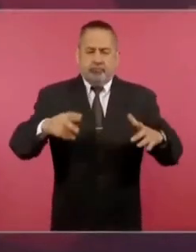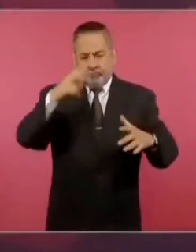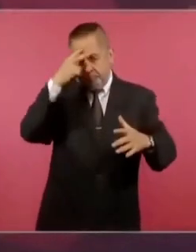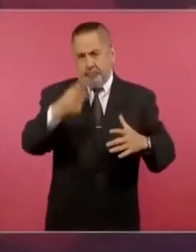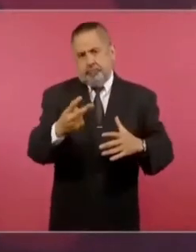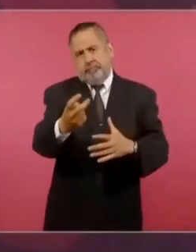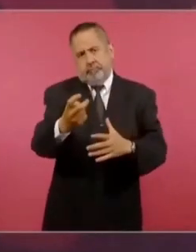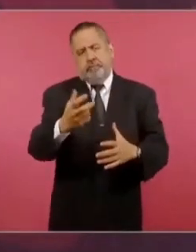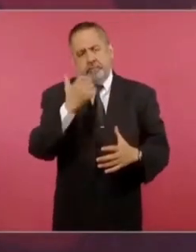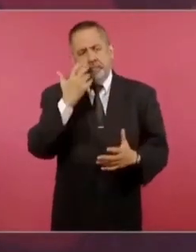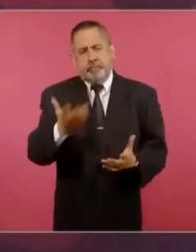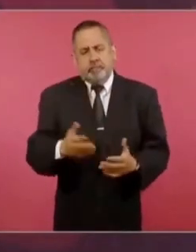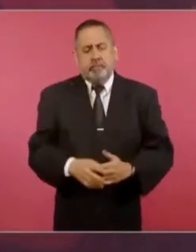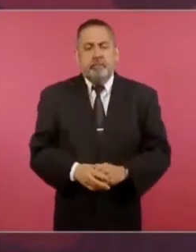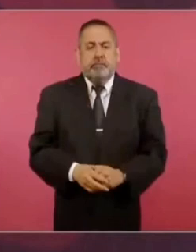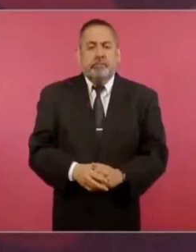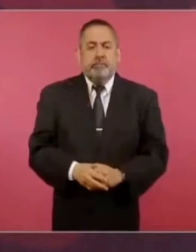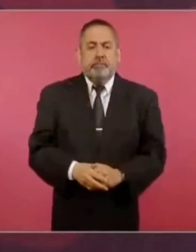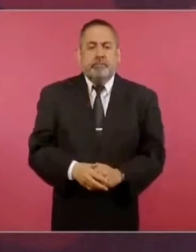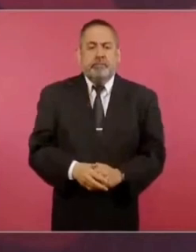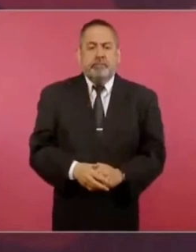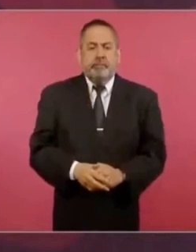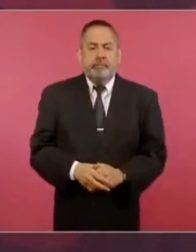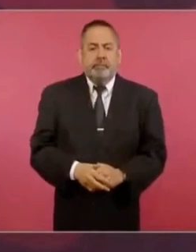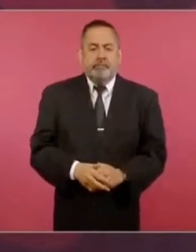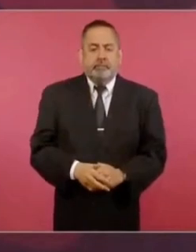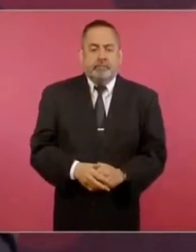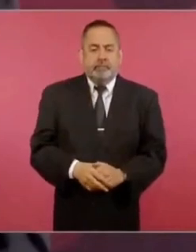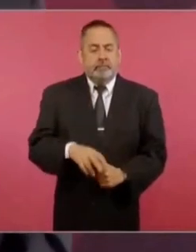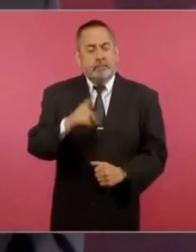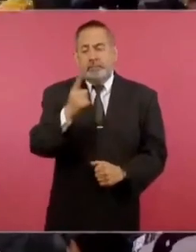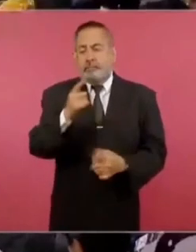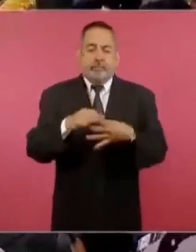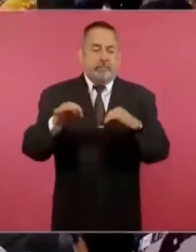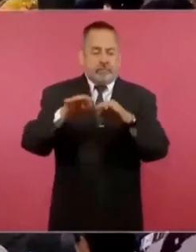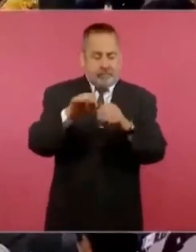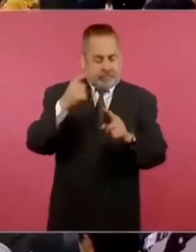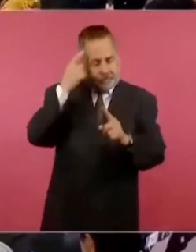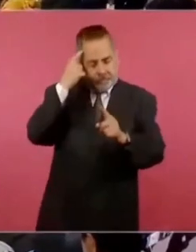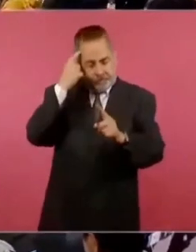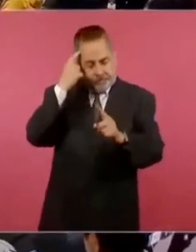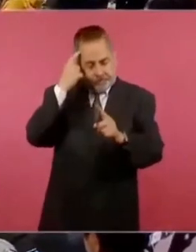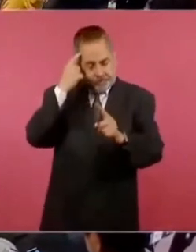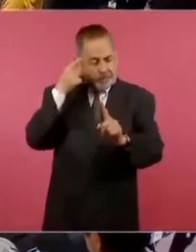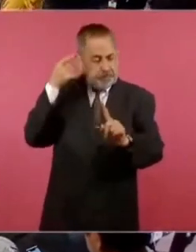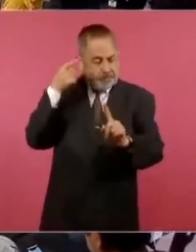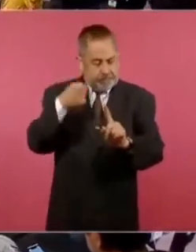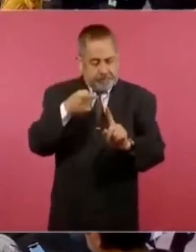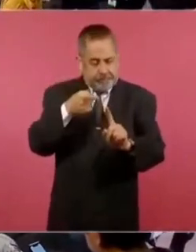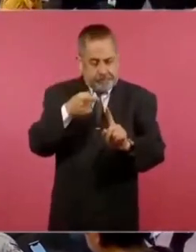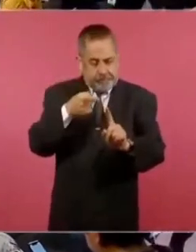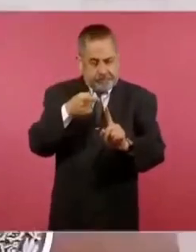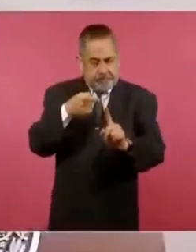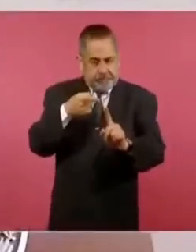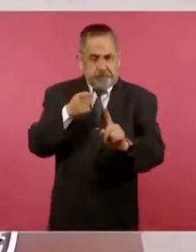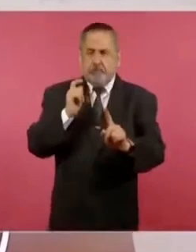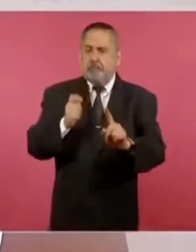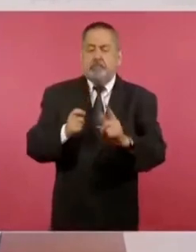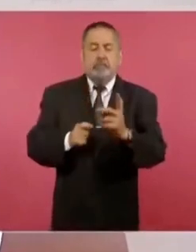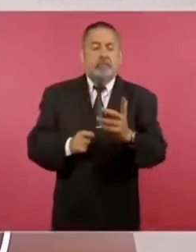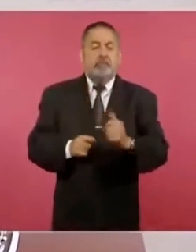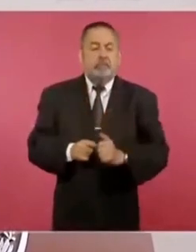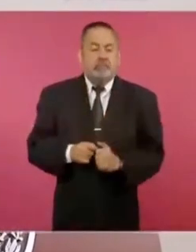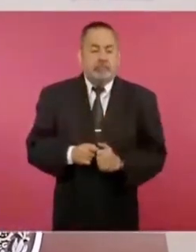se aplique el criterio de que